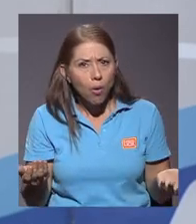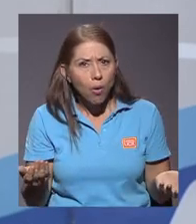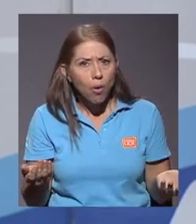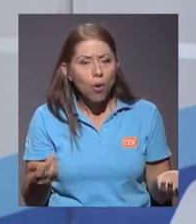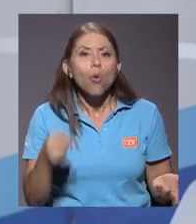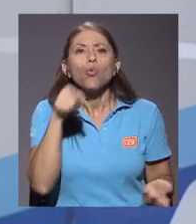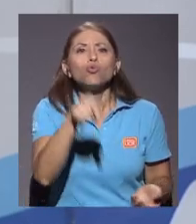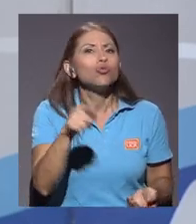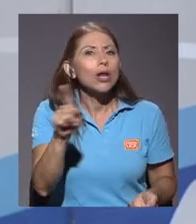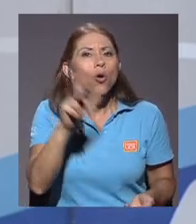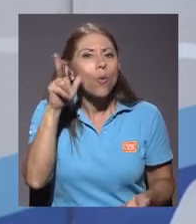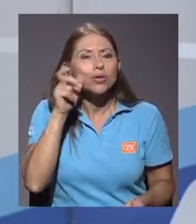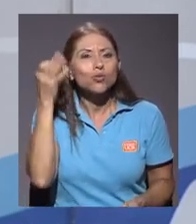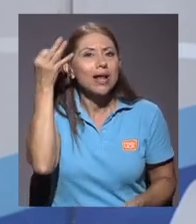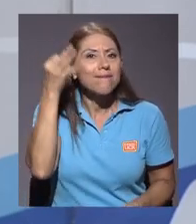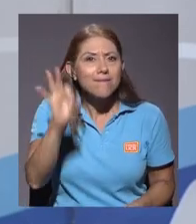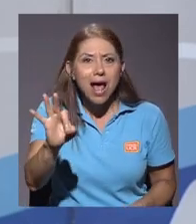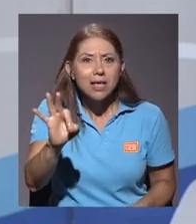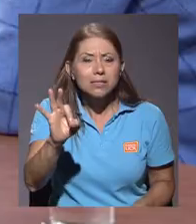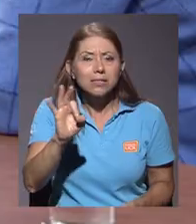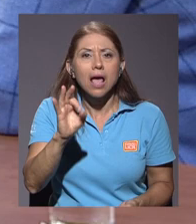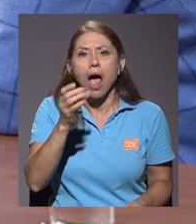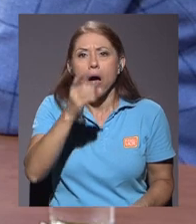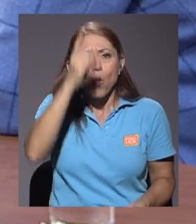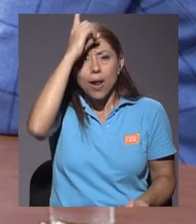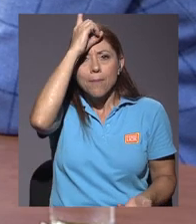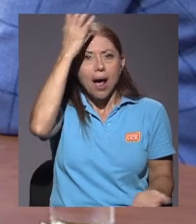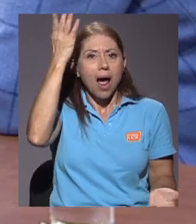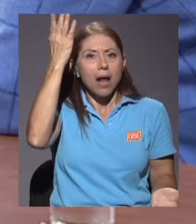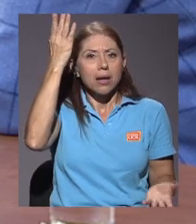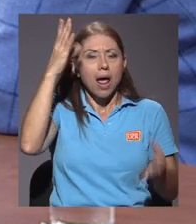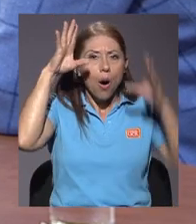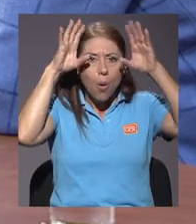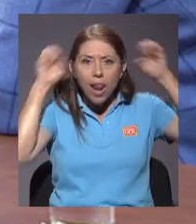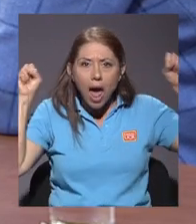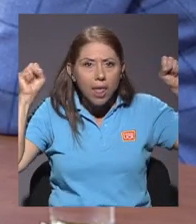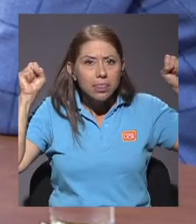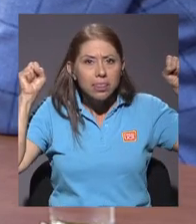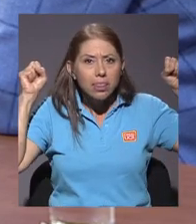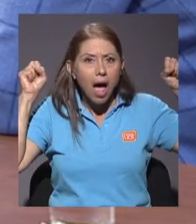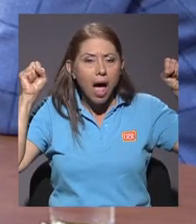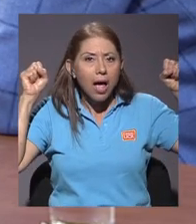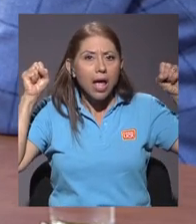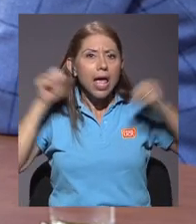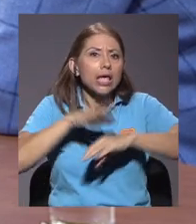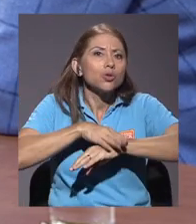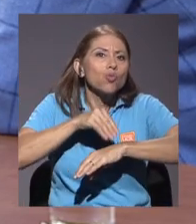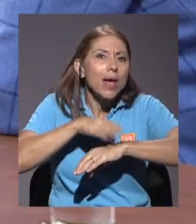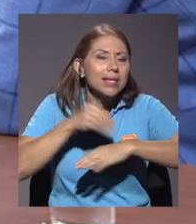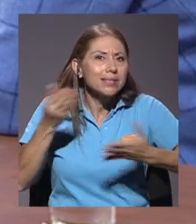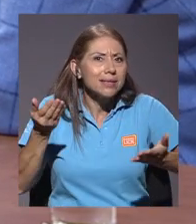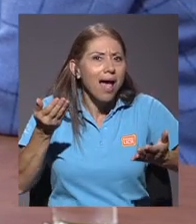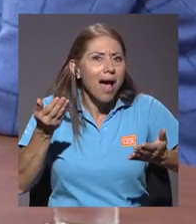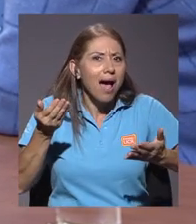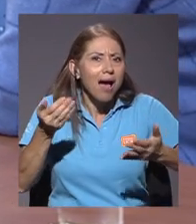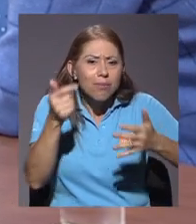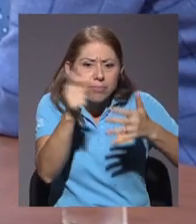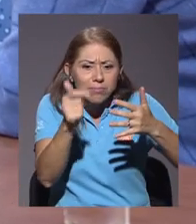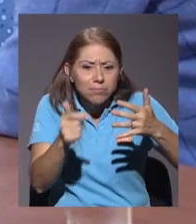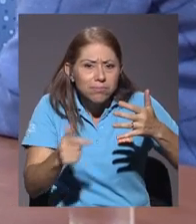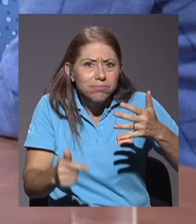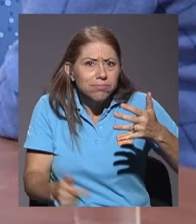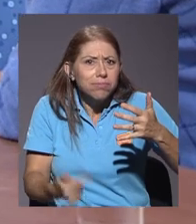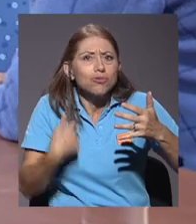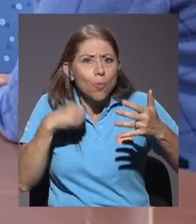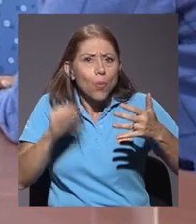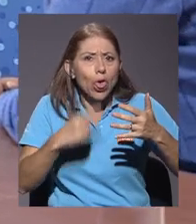cuestionamiento usted no lo va a escuchar en Francia, en Alemania, en Holanda, en Suecia y cualquier cantidad